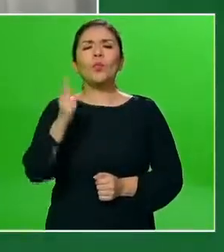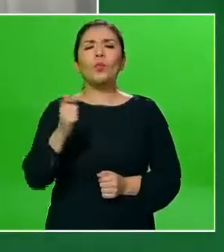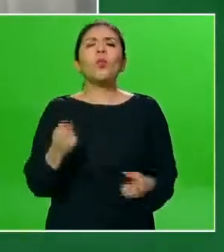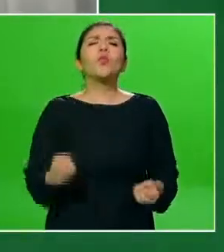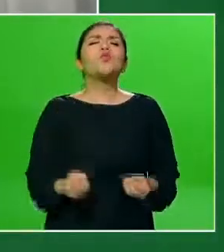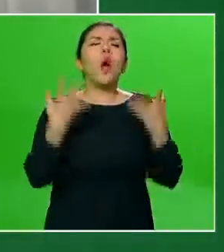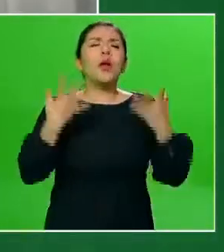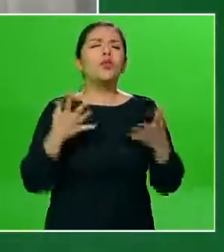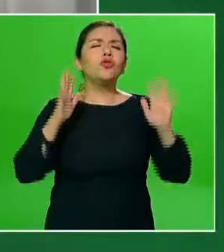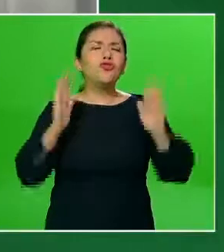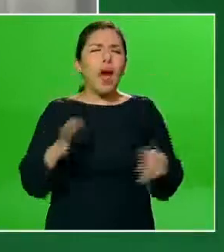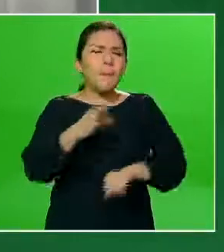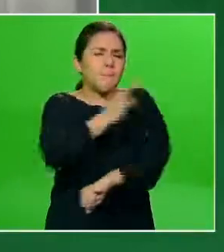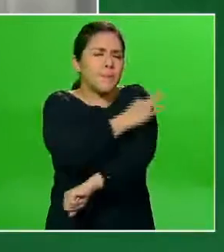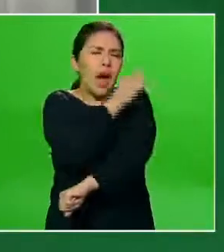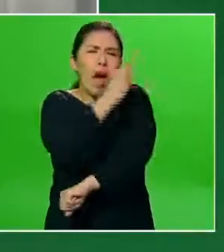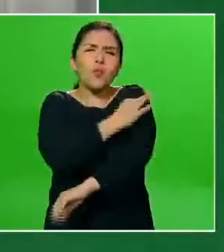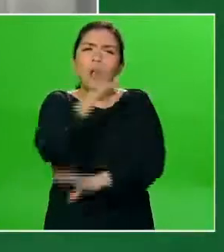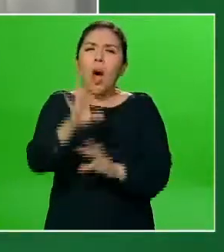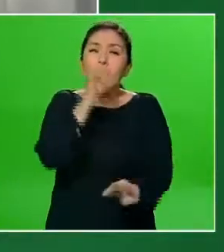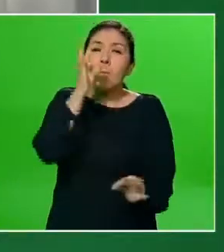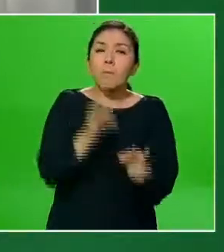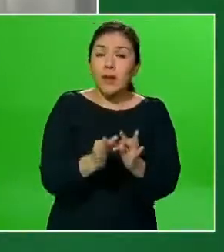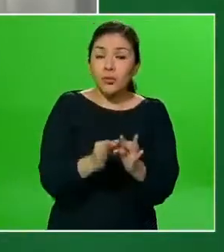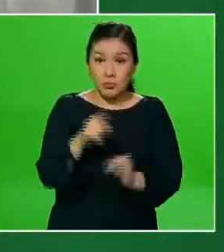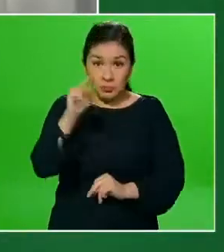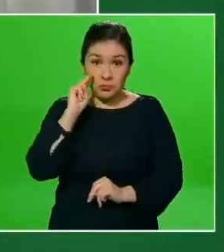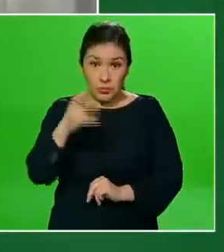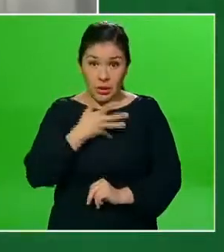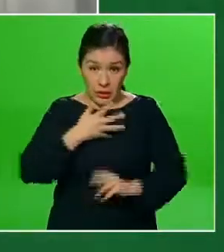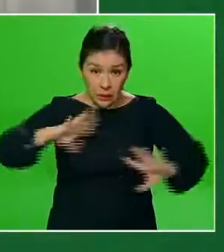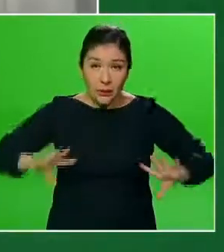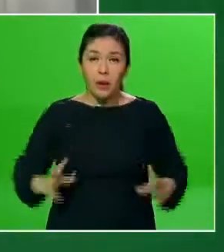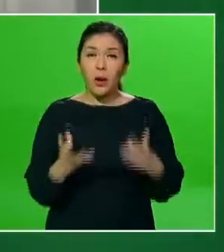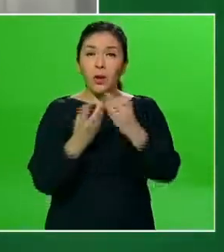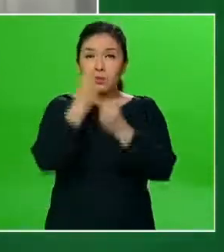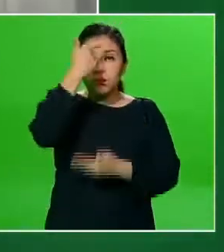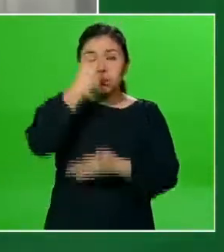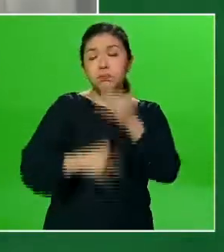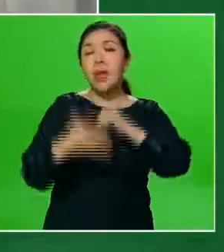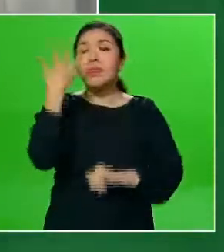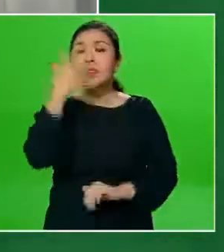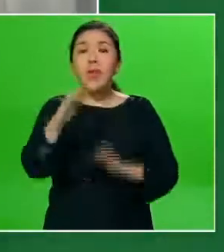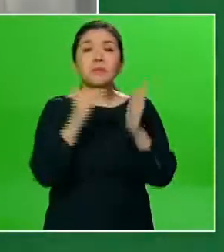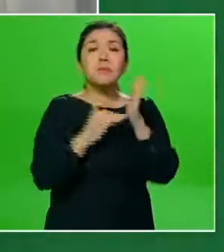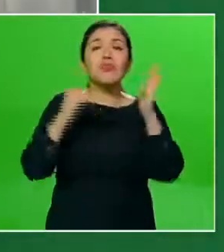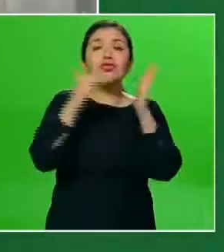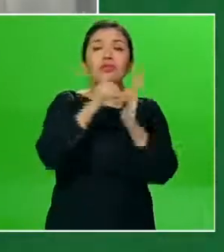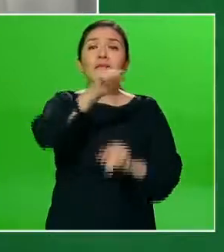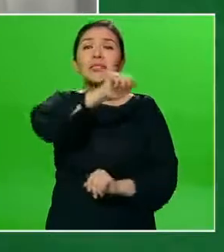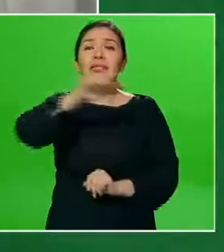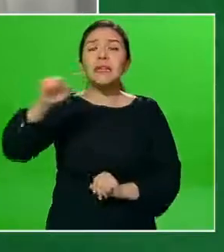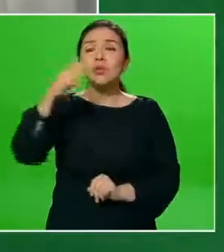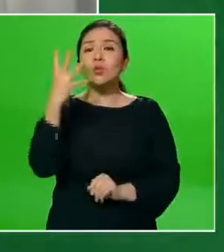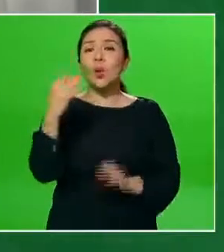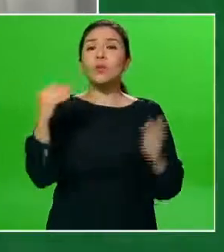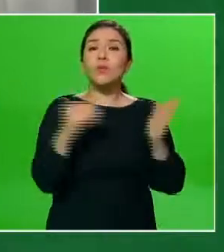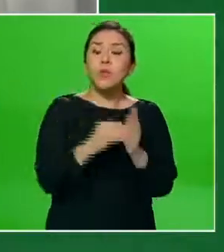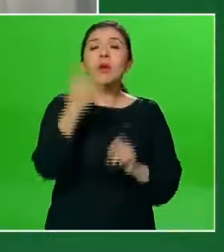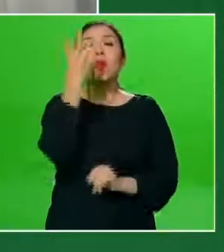de esquemas completos de vacunación. Tenemos un total de 10.604